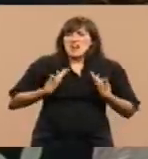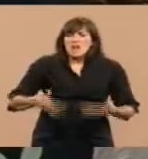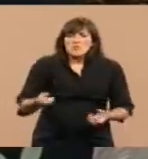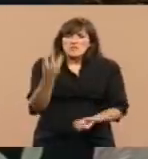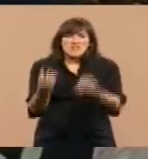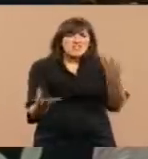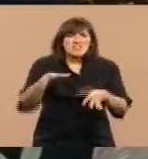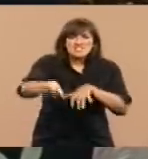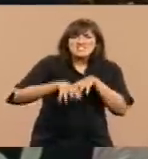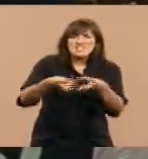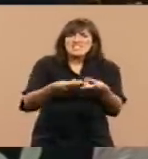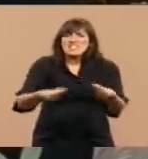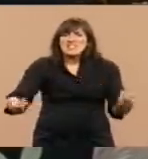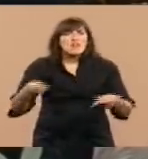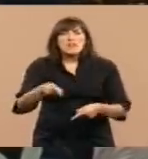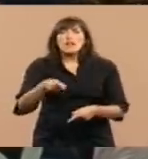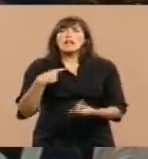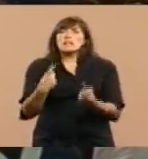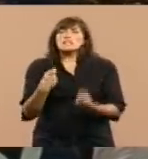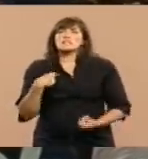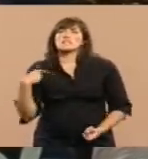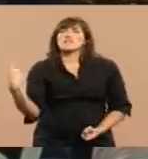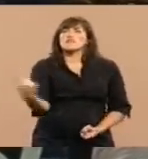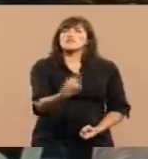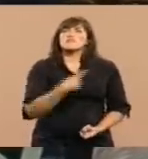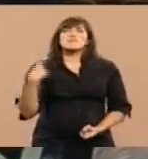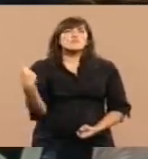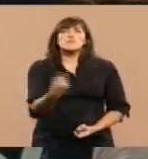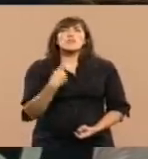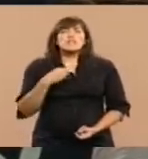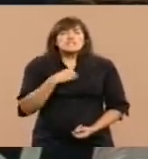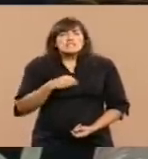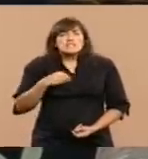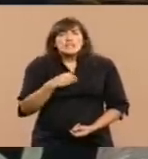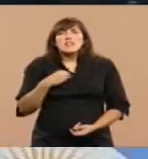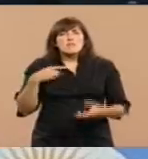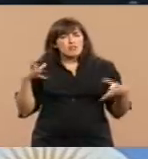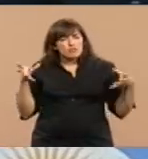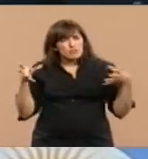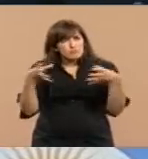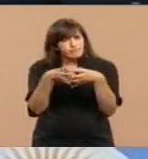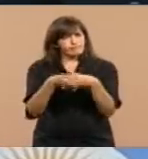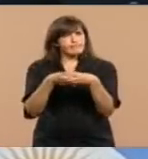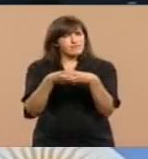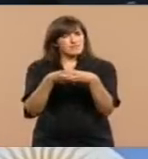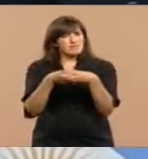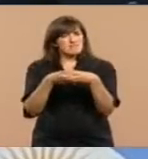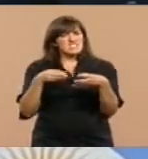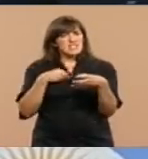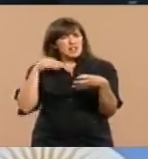de todos nosotros un gran sentimiento de unidad, de